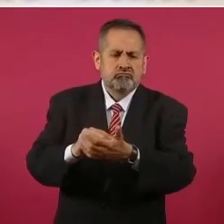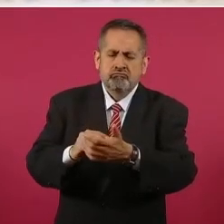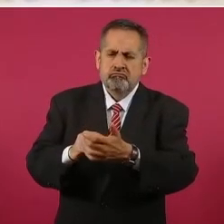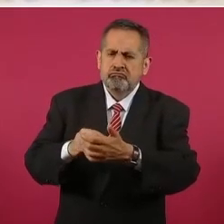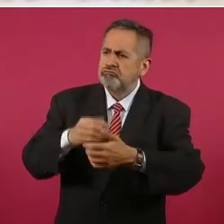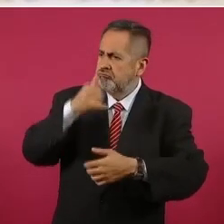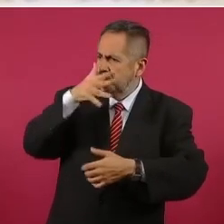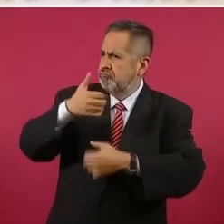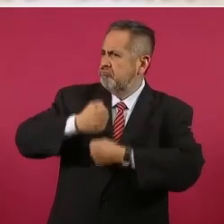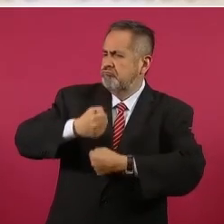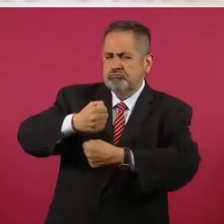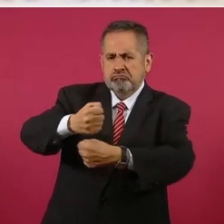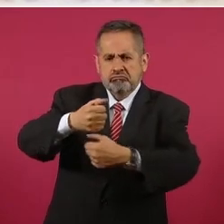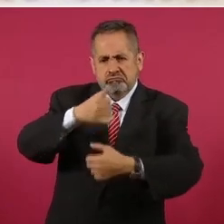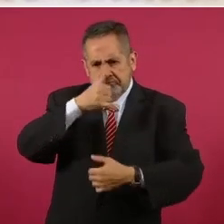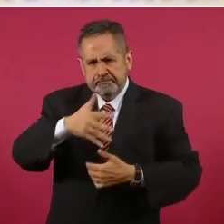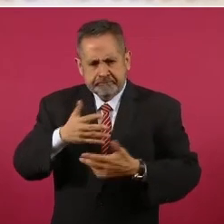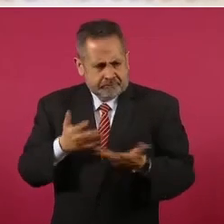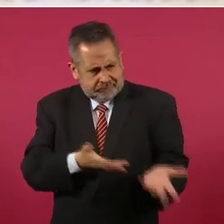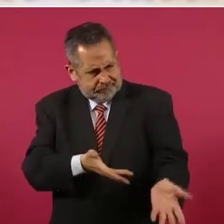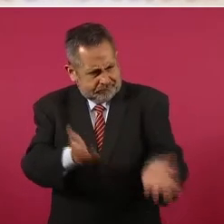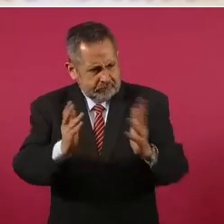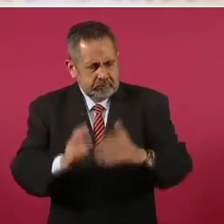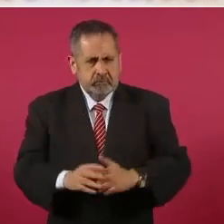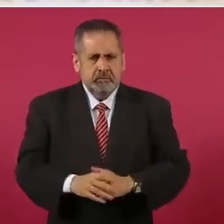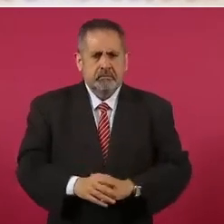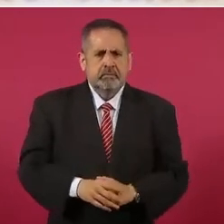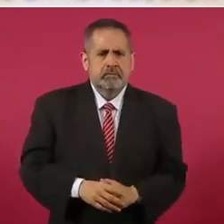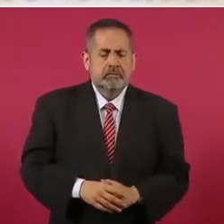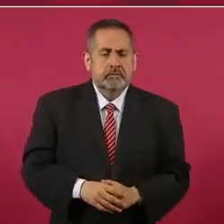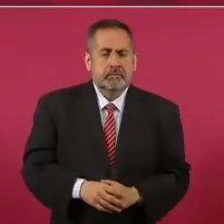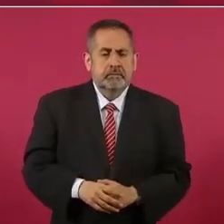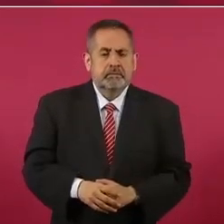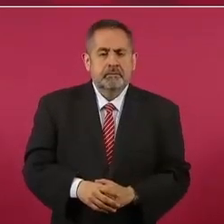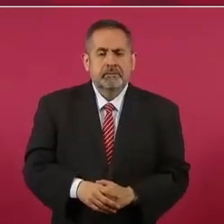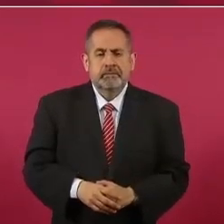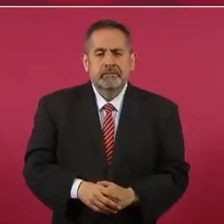que nosotros